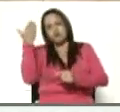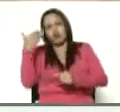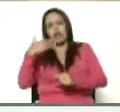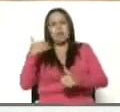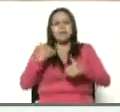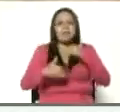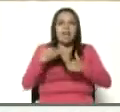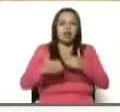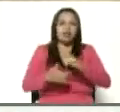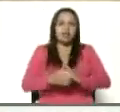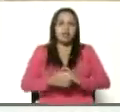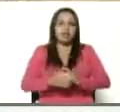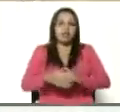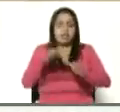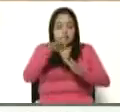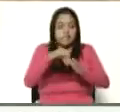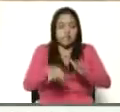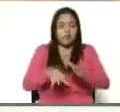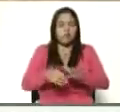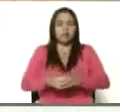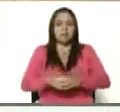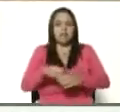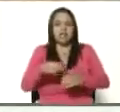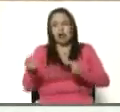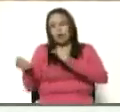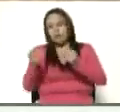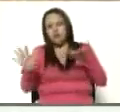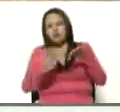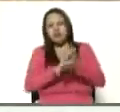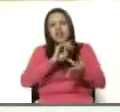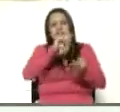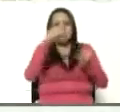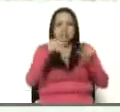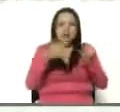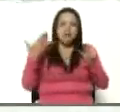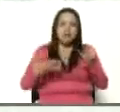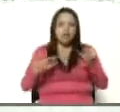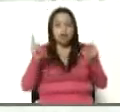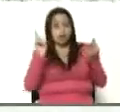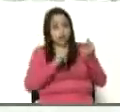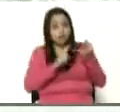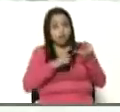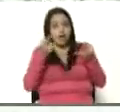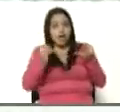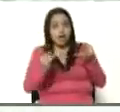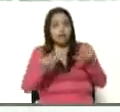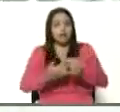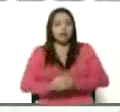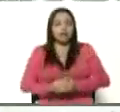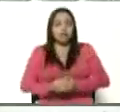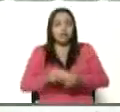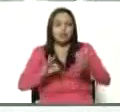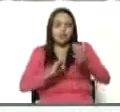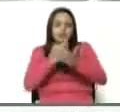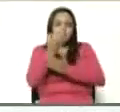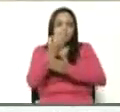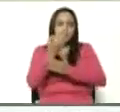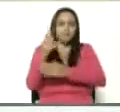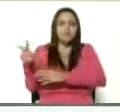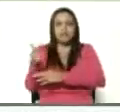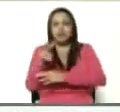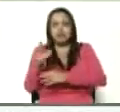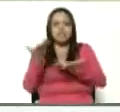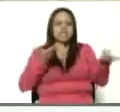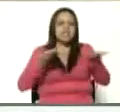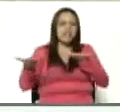Hablamos de tres factores. El factor número uno era la aftosa. Se logró crear la FUMBESA, que es la Fundación Venezolana de